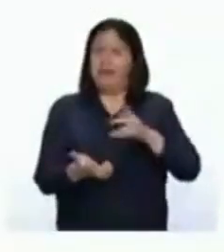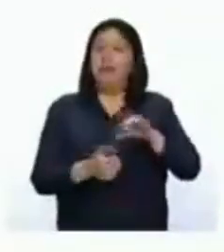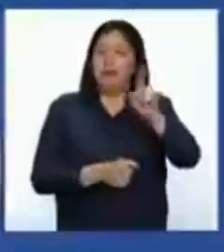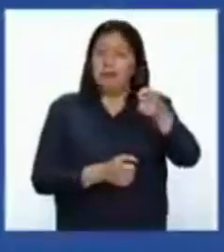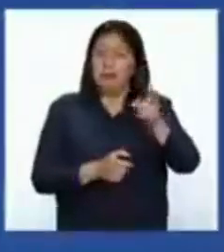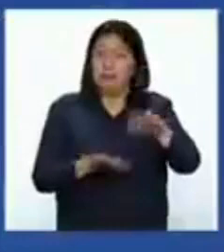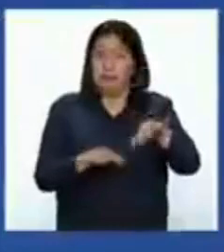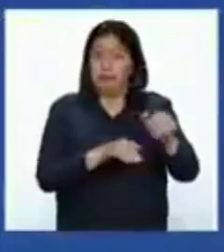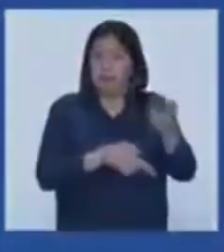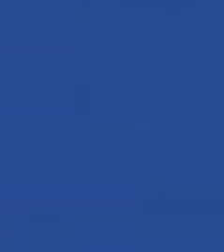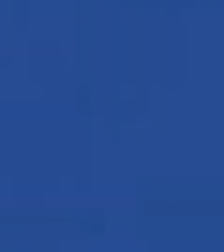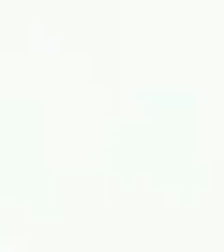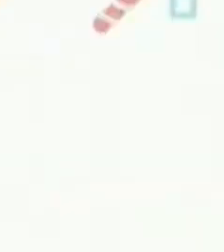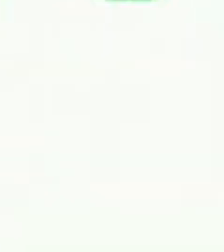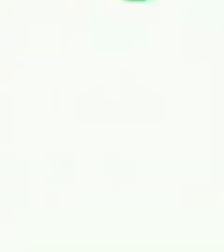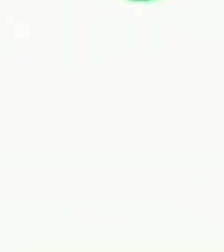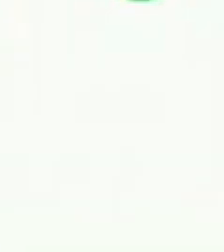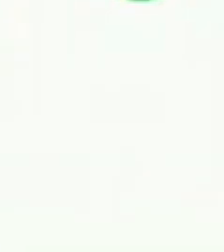volvemos.